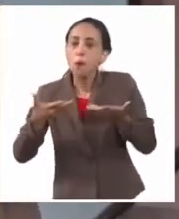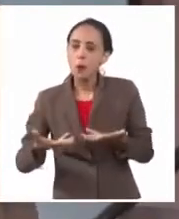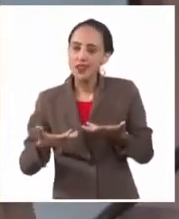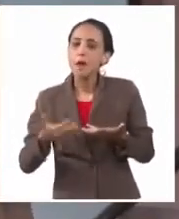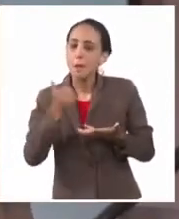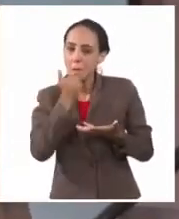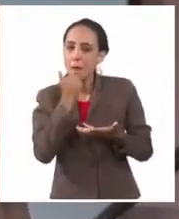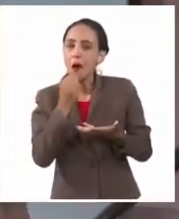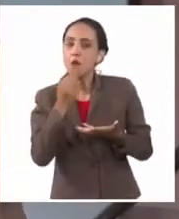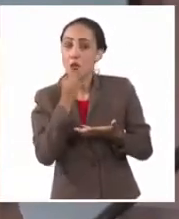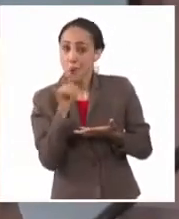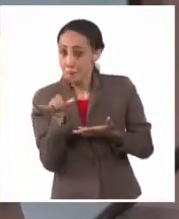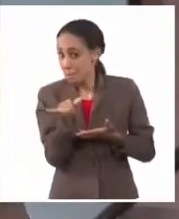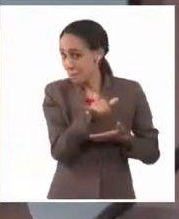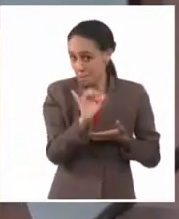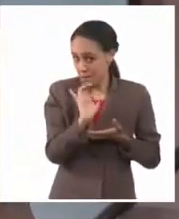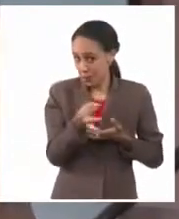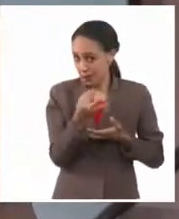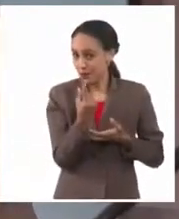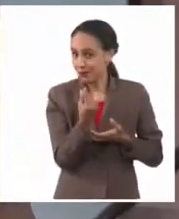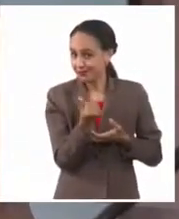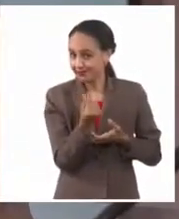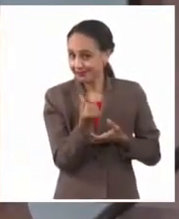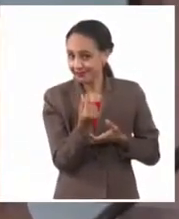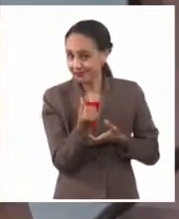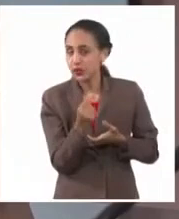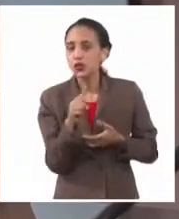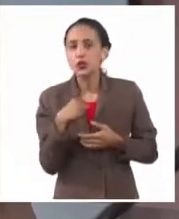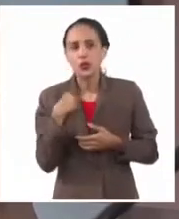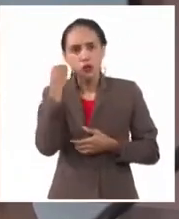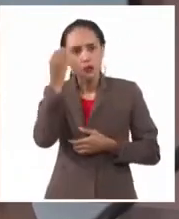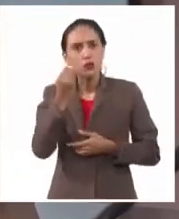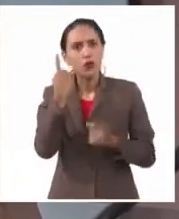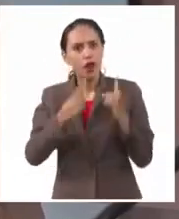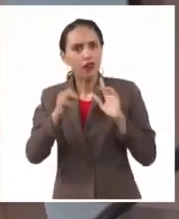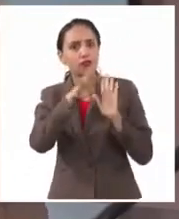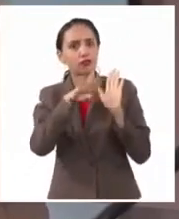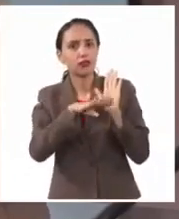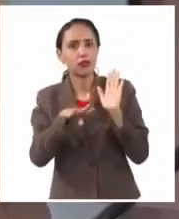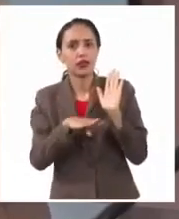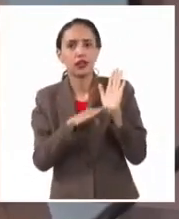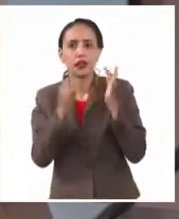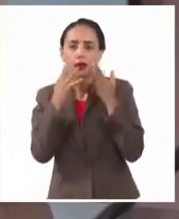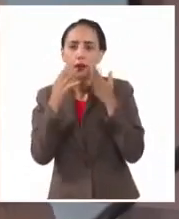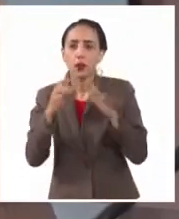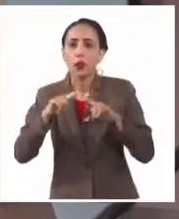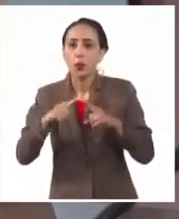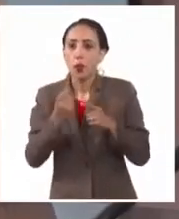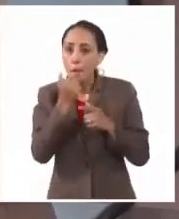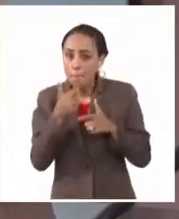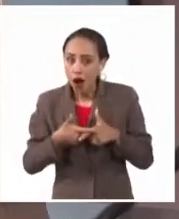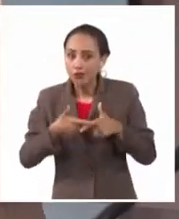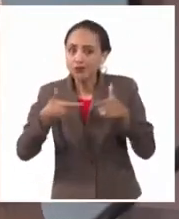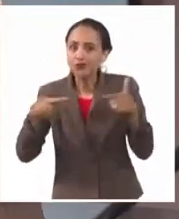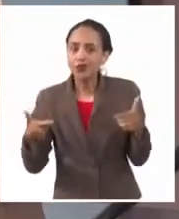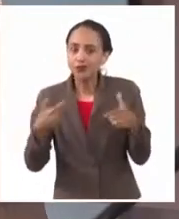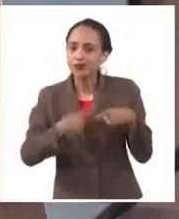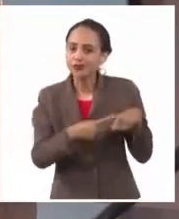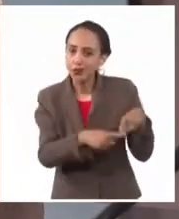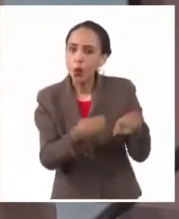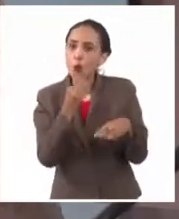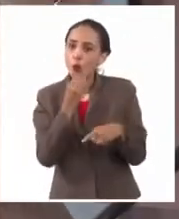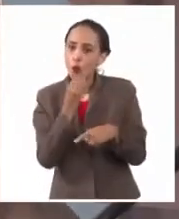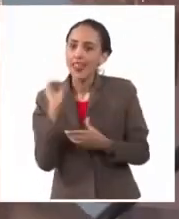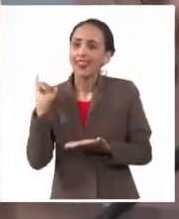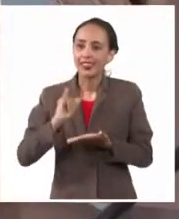envío. Eso yo creo que, en primer lugar, es una medida importante porque se amplía la capacidad, en primer